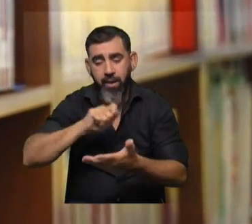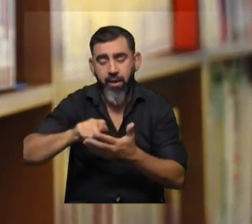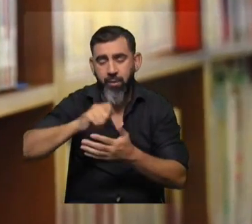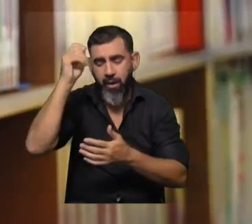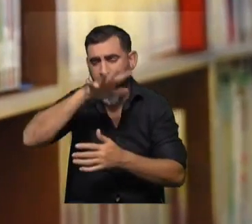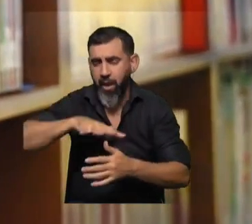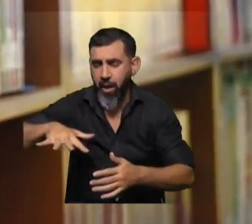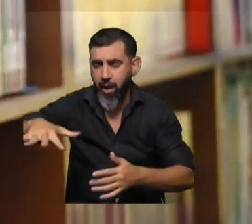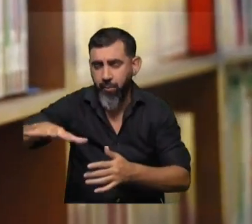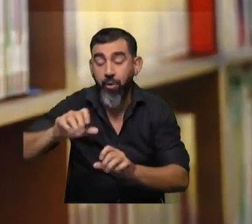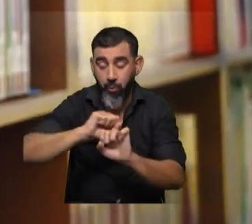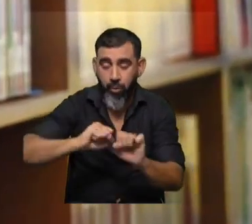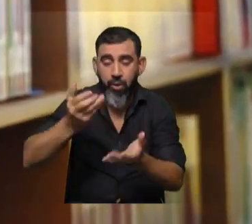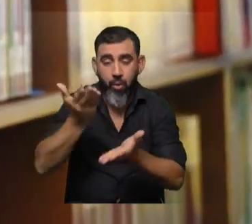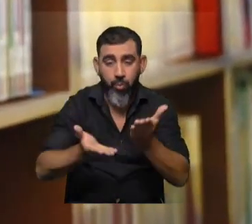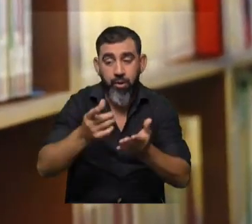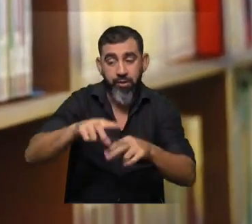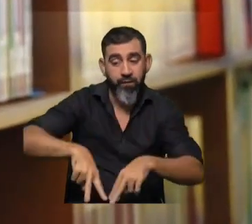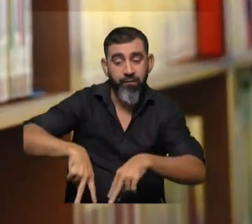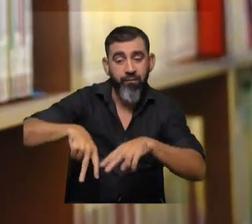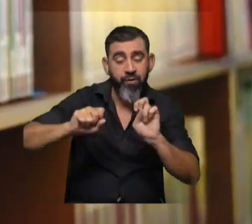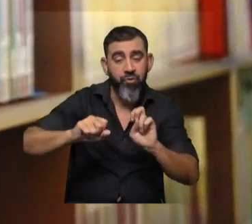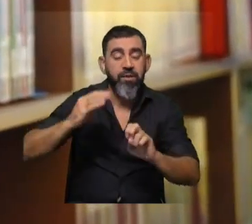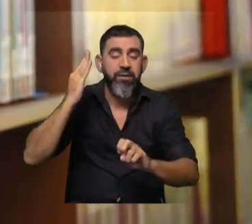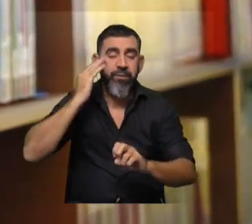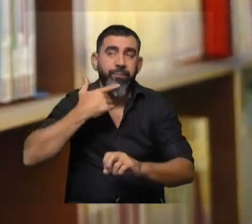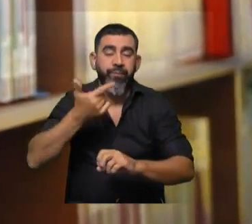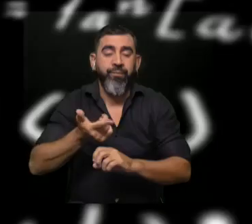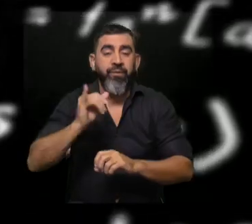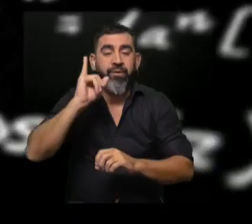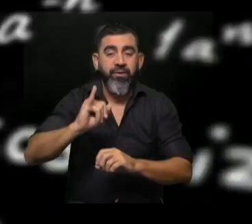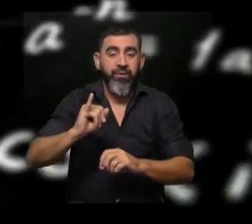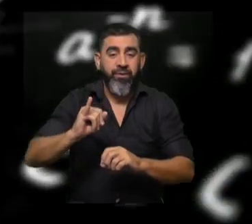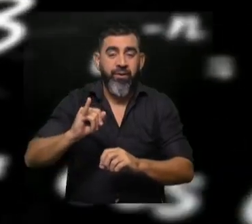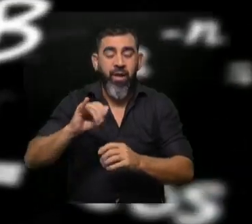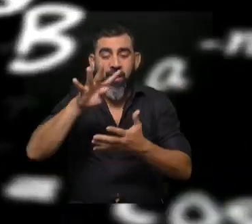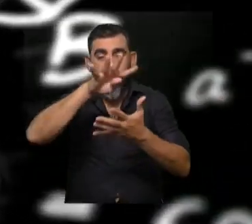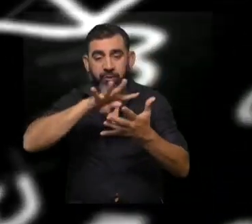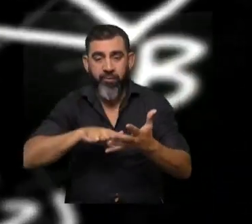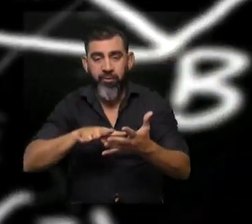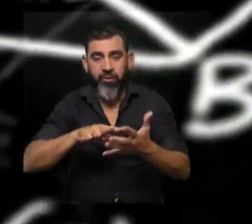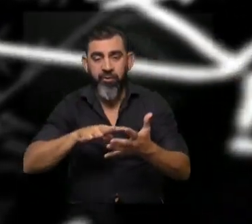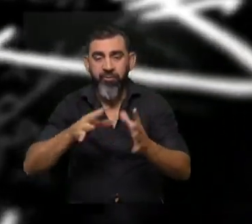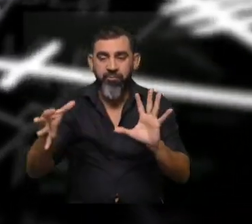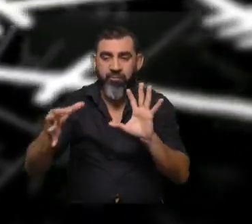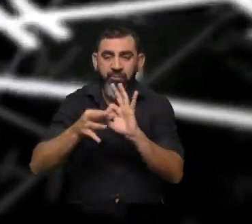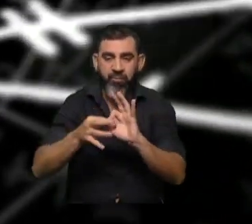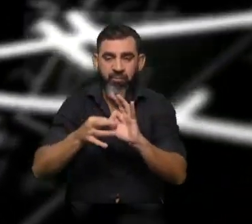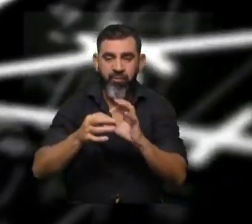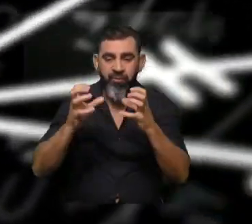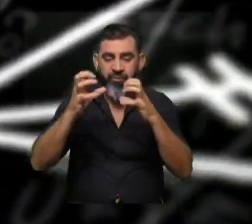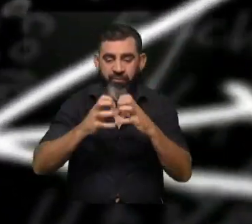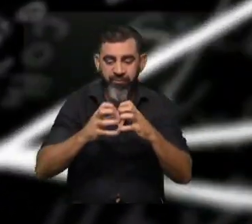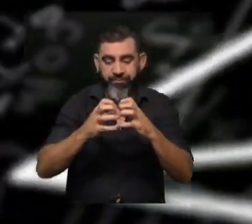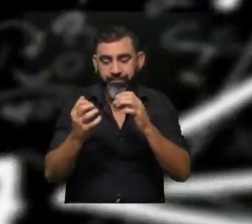entonces pueden comparar bien. Y en esos estudios, los pocos que hay, sabemos, por ejemplo, sí que la lectura afecta la conectividad interhemisférica, es decir,